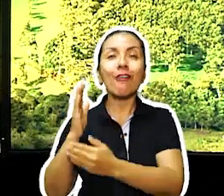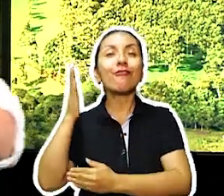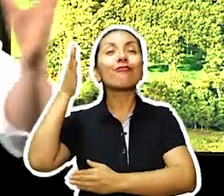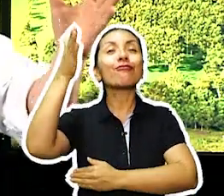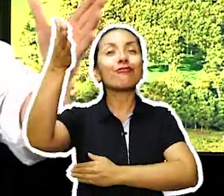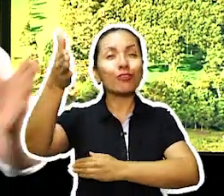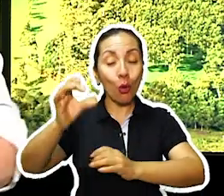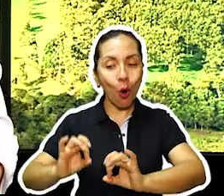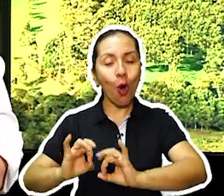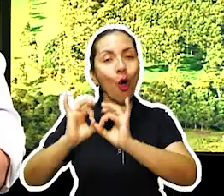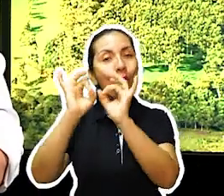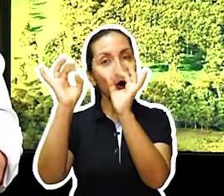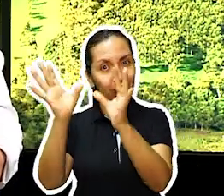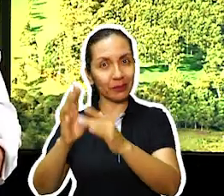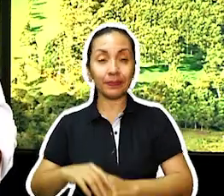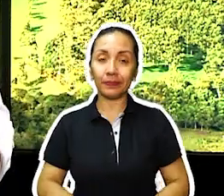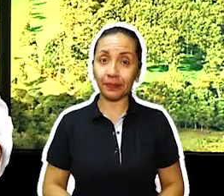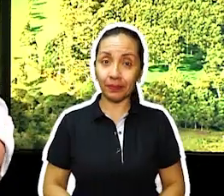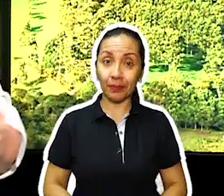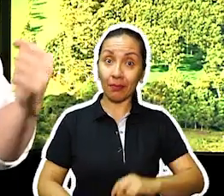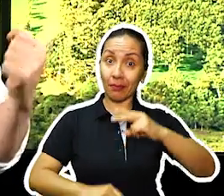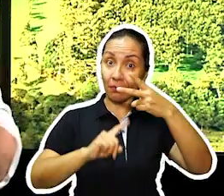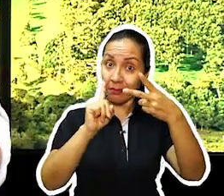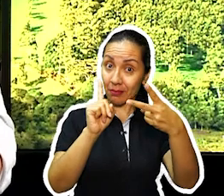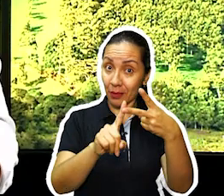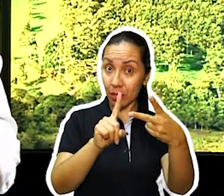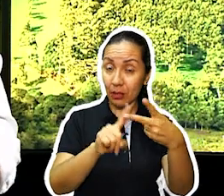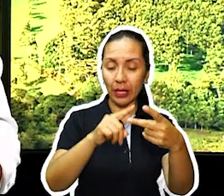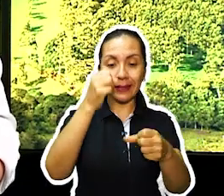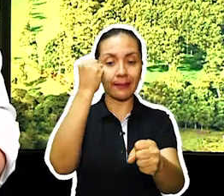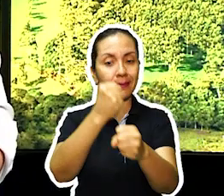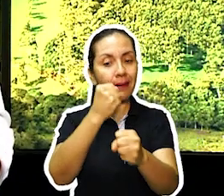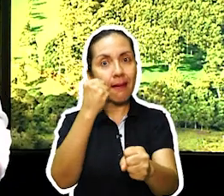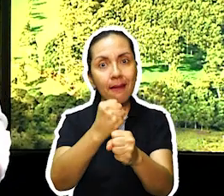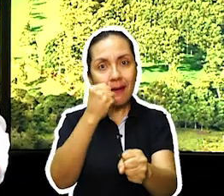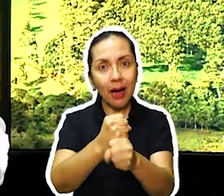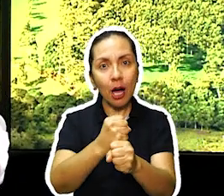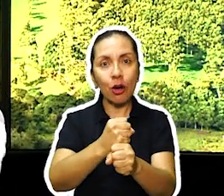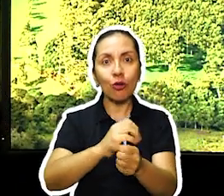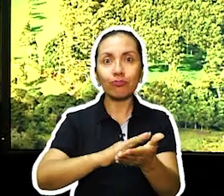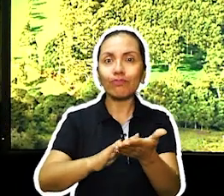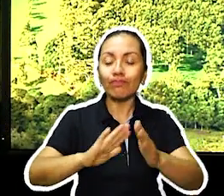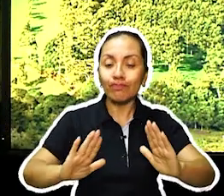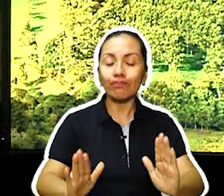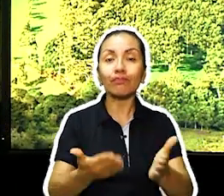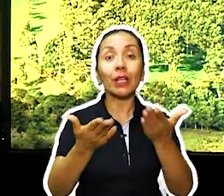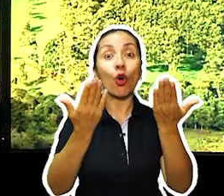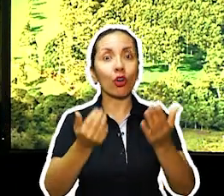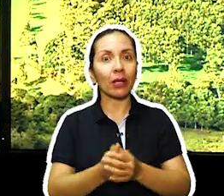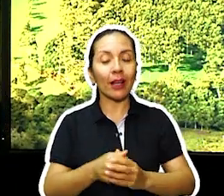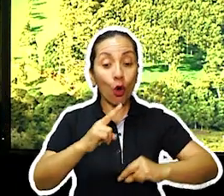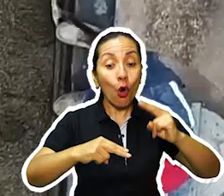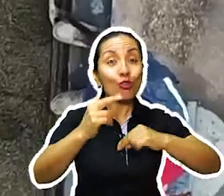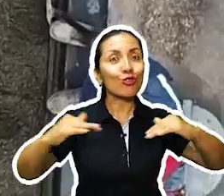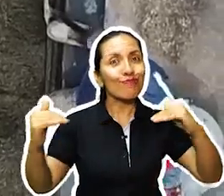generaciones tengan oportunidades. Lo segundo tiene que ver con la recuperación de ese empleo a través de las vías terciarias, las vías